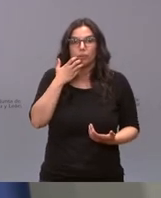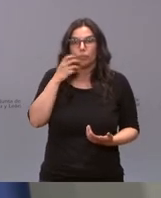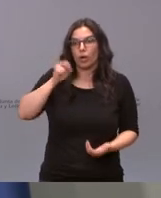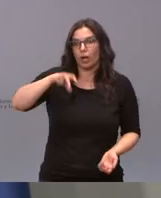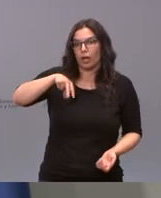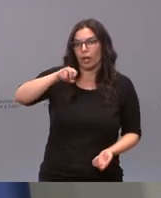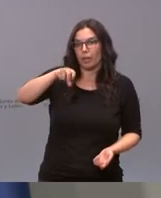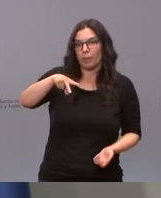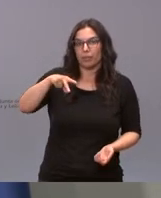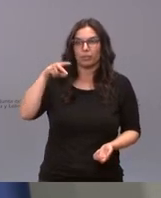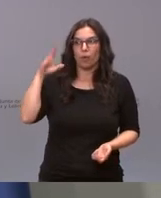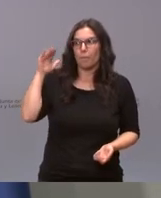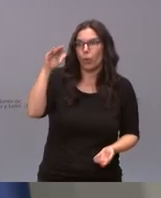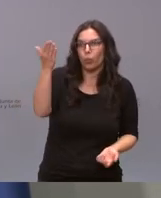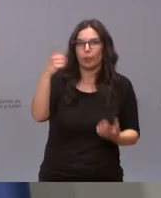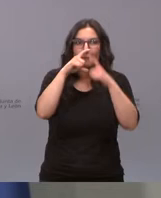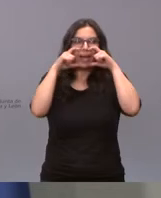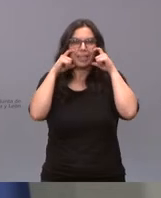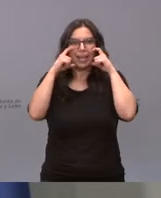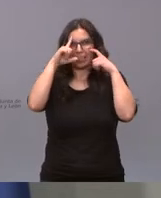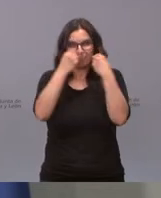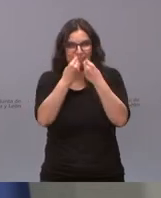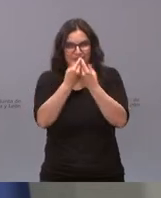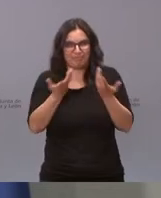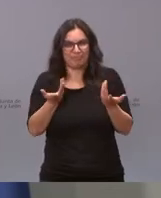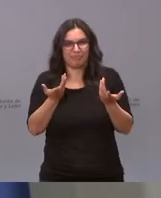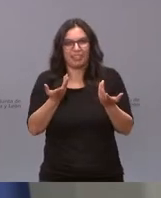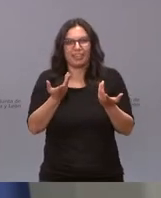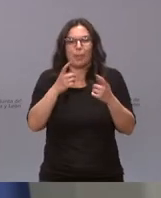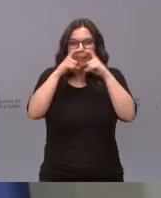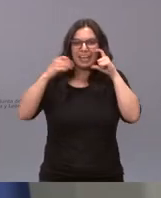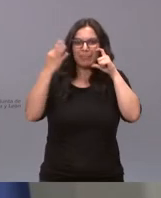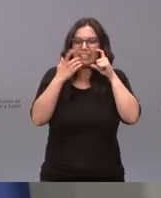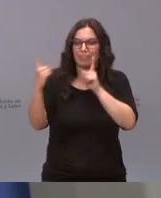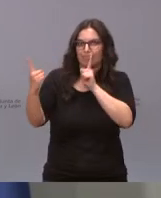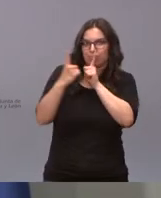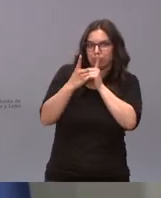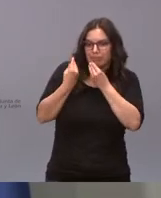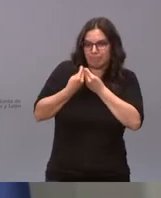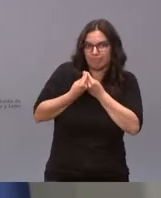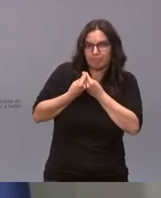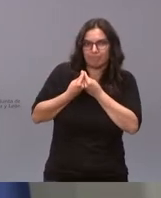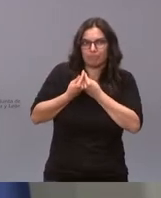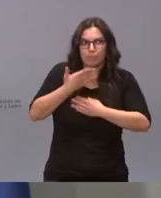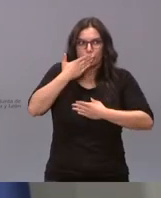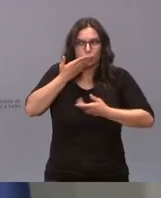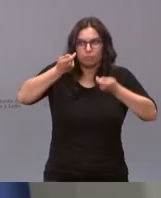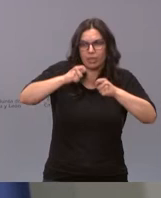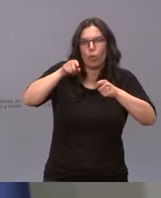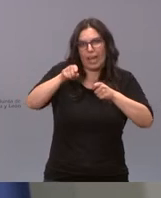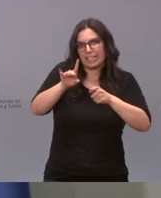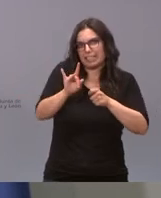que vayas con mascarilla la mascarilla es para cuando no puedes guardar las distancias de seguridad para cuando estás en un sitio cerrado